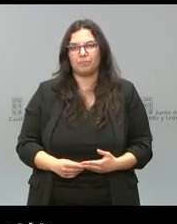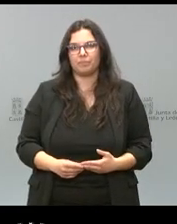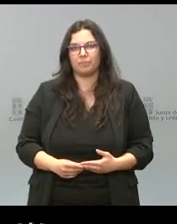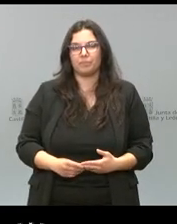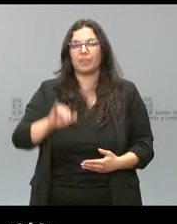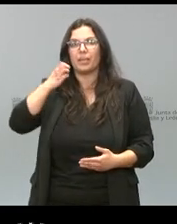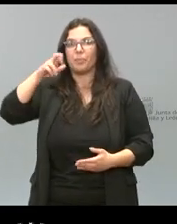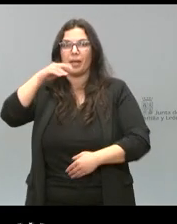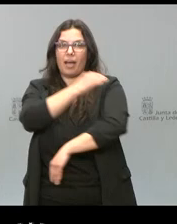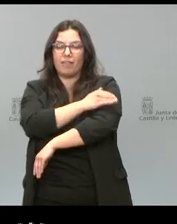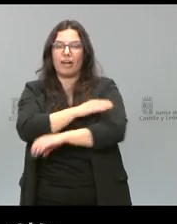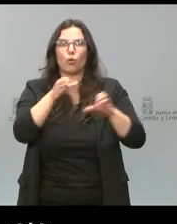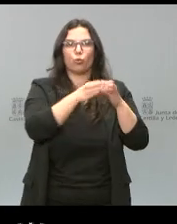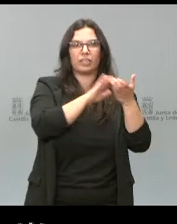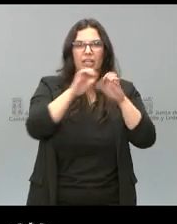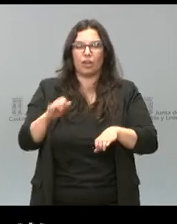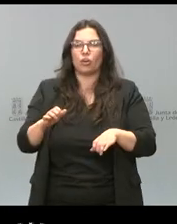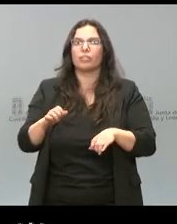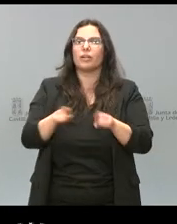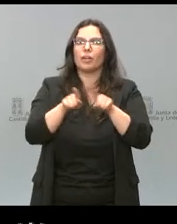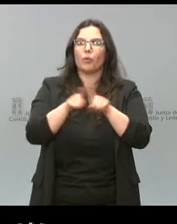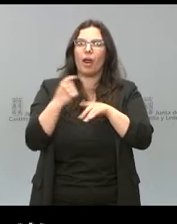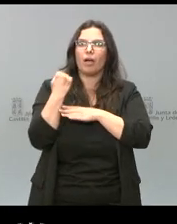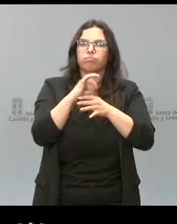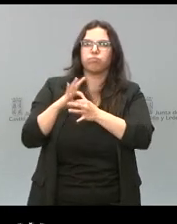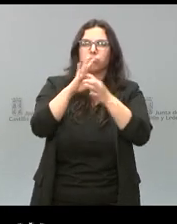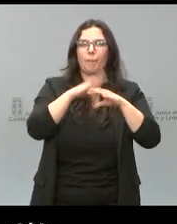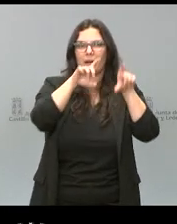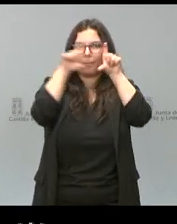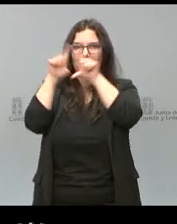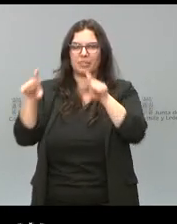Iberabal y Junta de Castilla y León. Solventes aliados para las empresas.